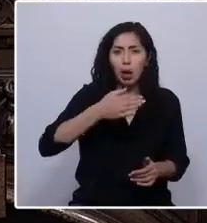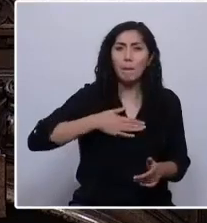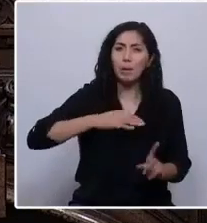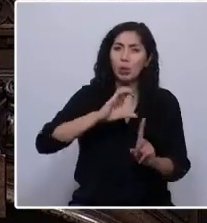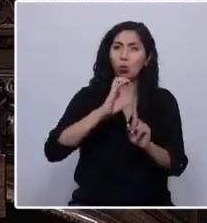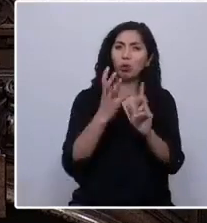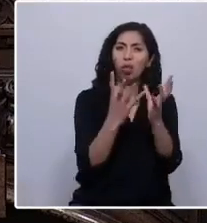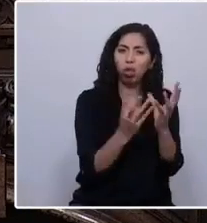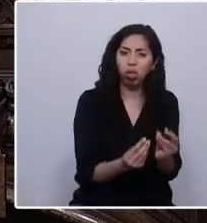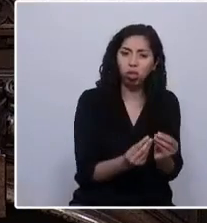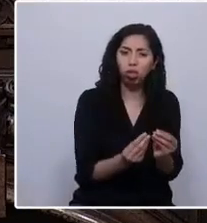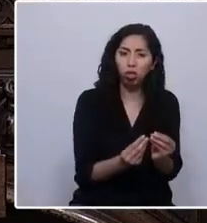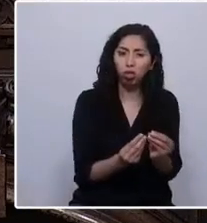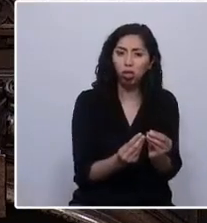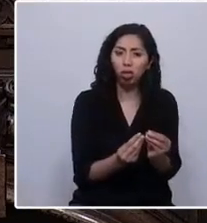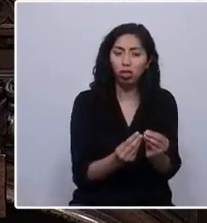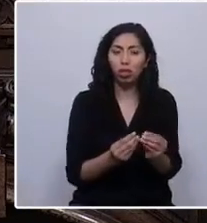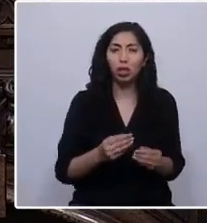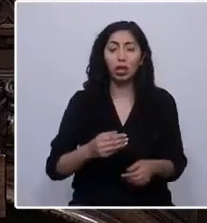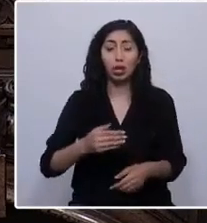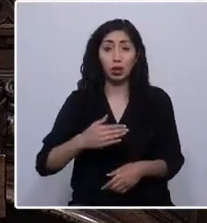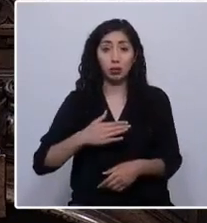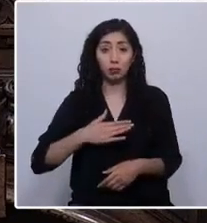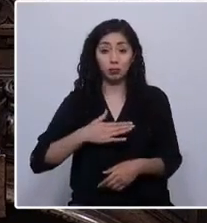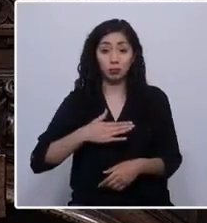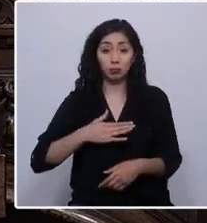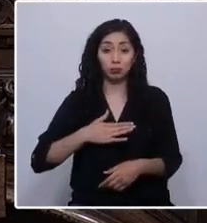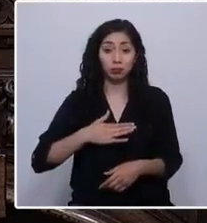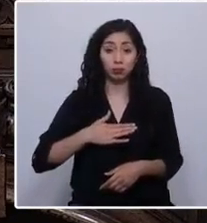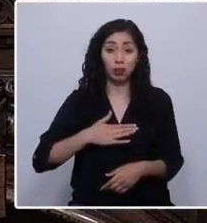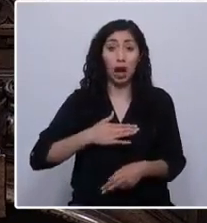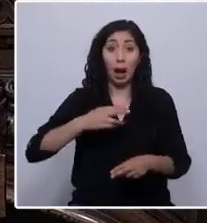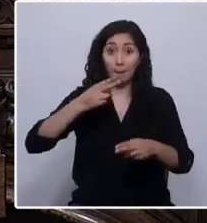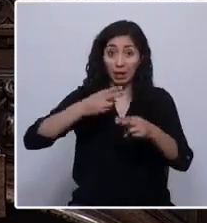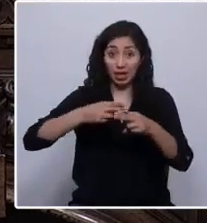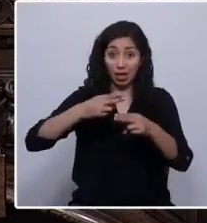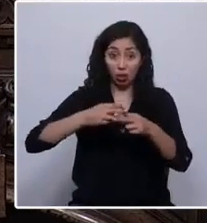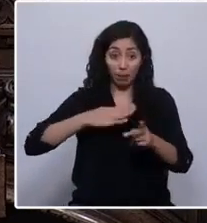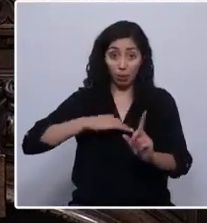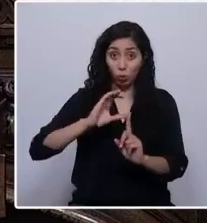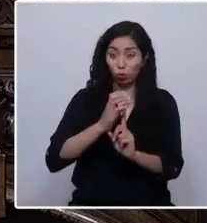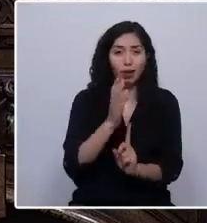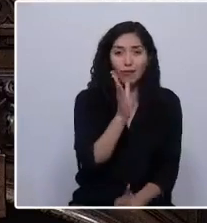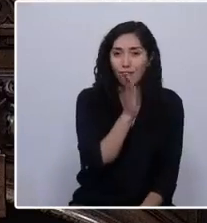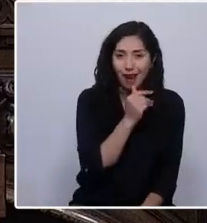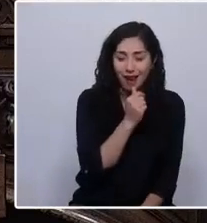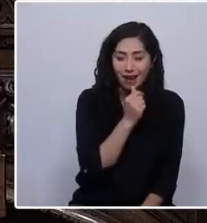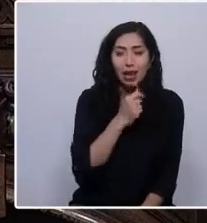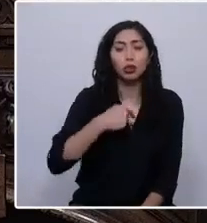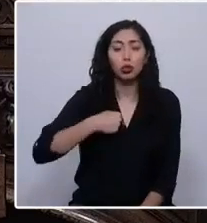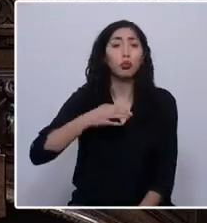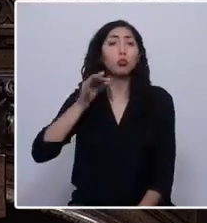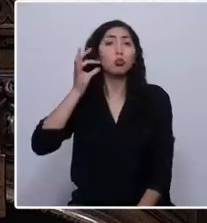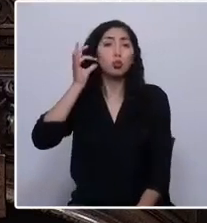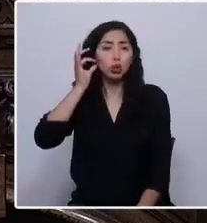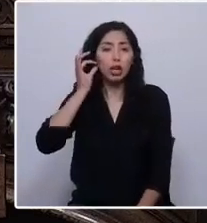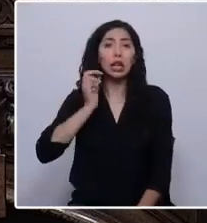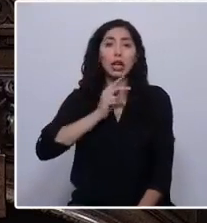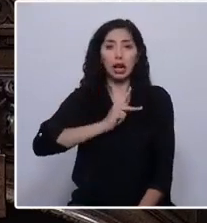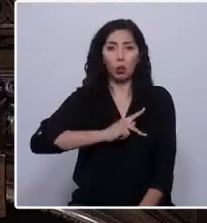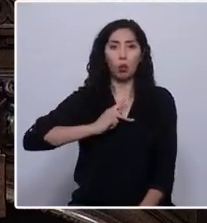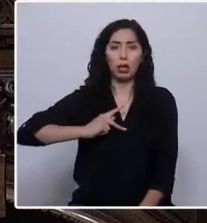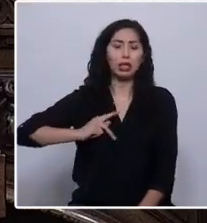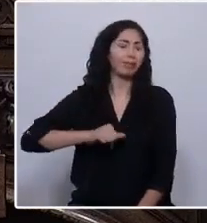Saragüita es mi nombre completo, el concepto de apellido no existe en mi cultura. Soy una mujer Cahuáscar